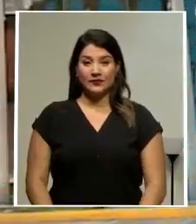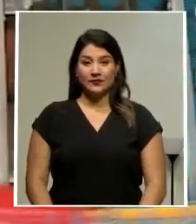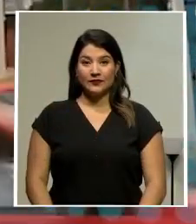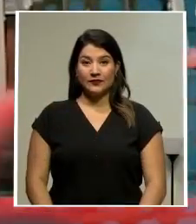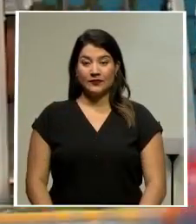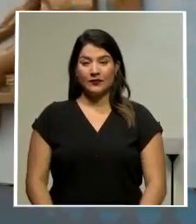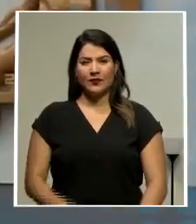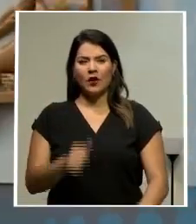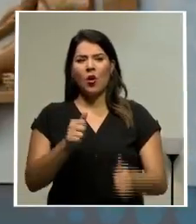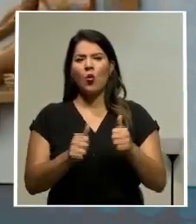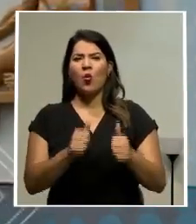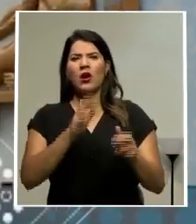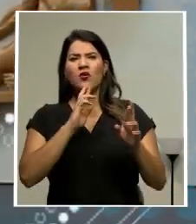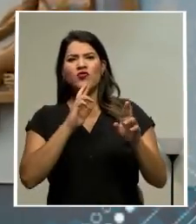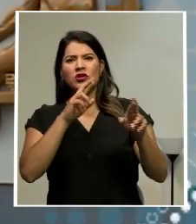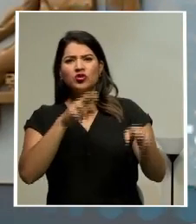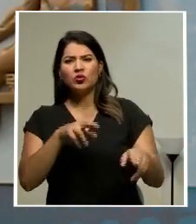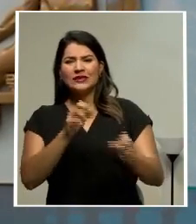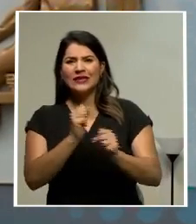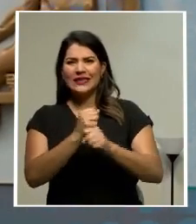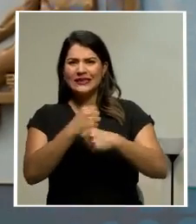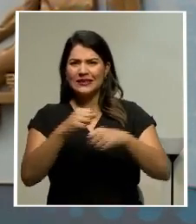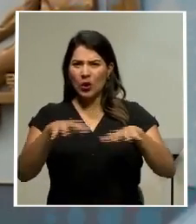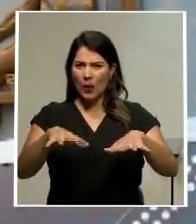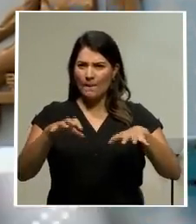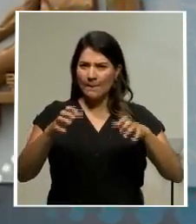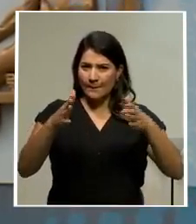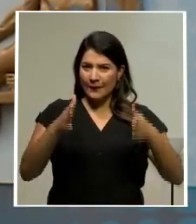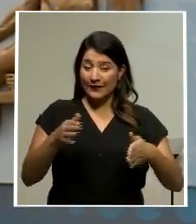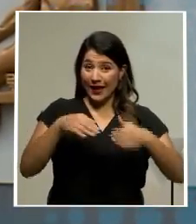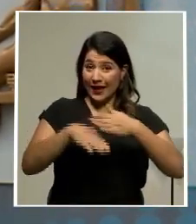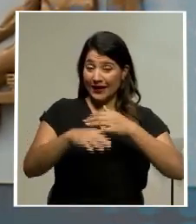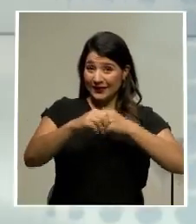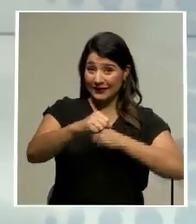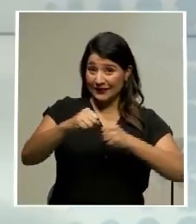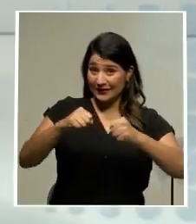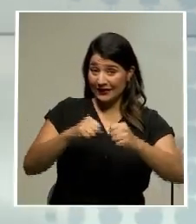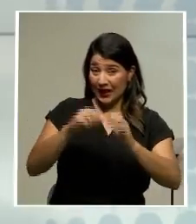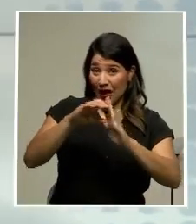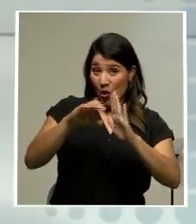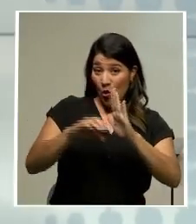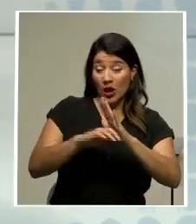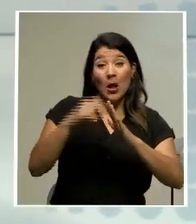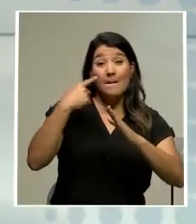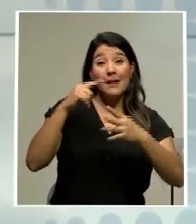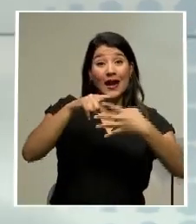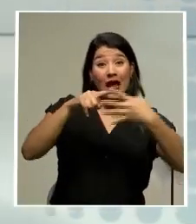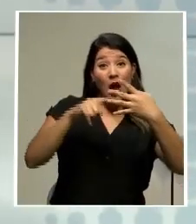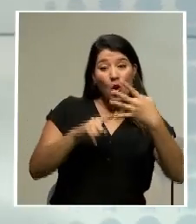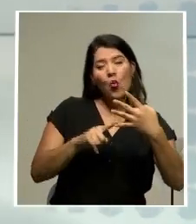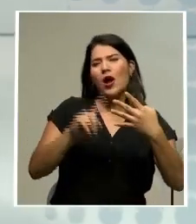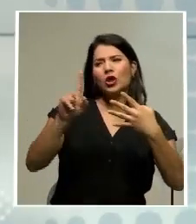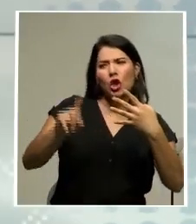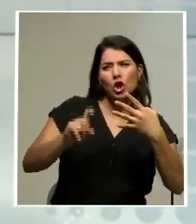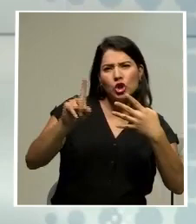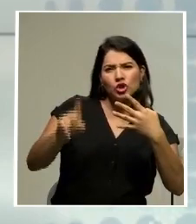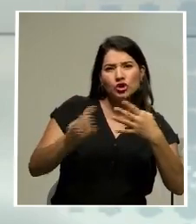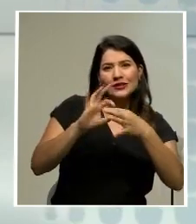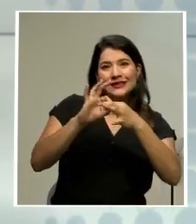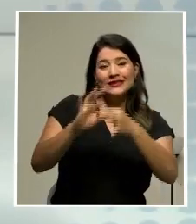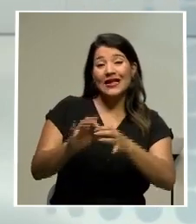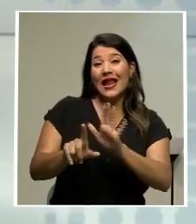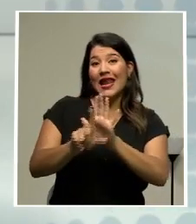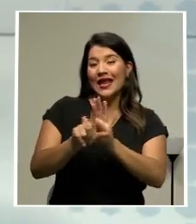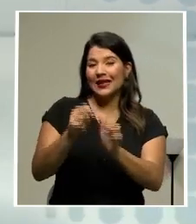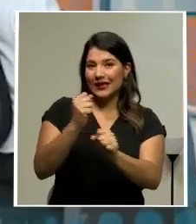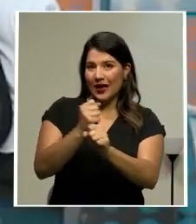¿Cuáles fueron las respuestas de los magistrados de la Sala Constitucional a las cuatro consultas de inconstitucionalidad sobre la Ley de Empleo